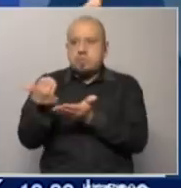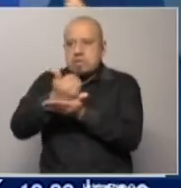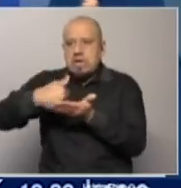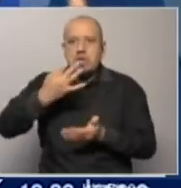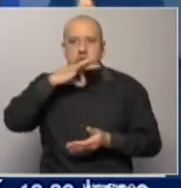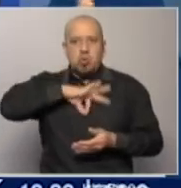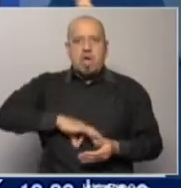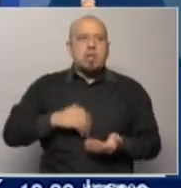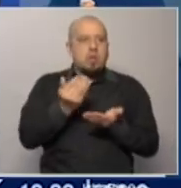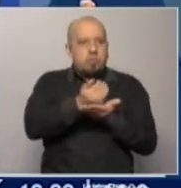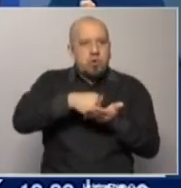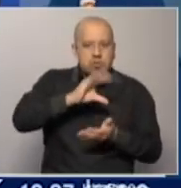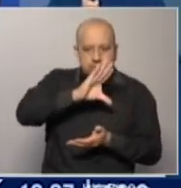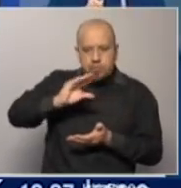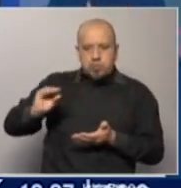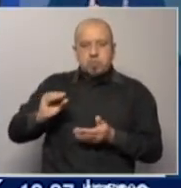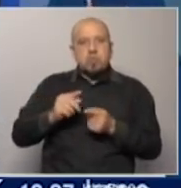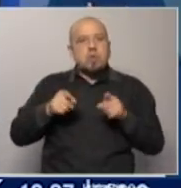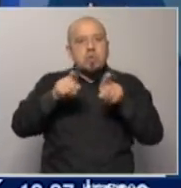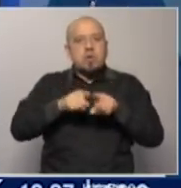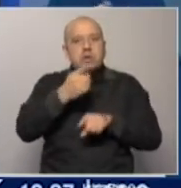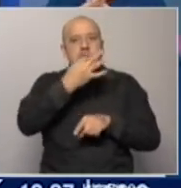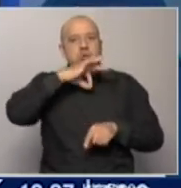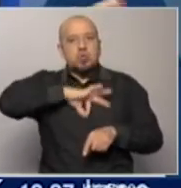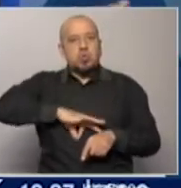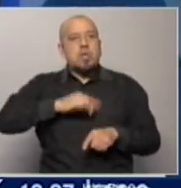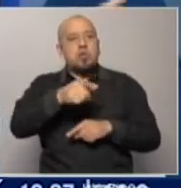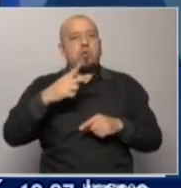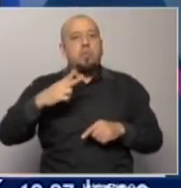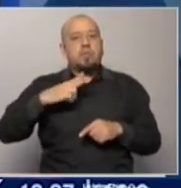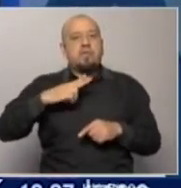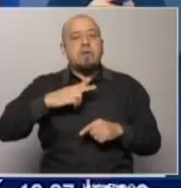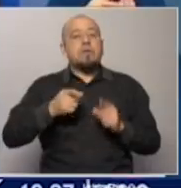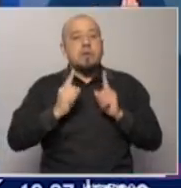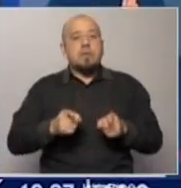rebaja acompasando lo que es también la rebaja de los salarios privados según las pautas,